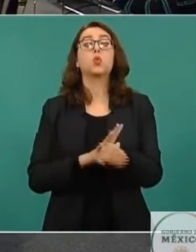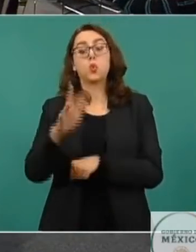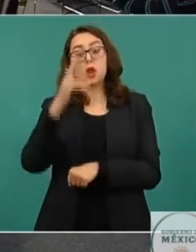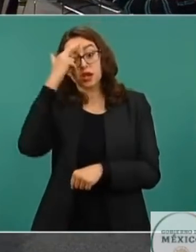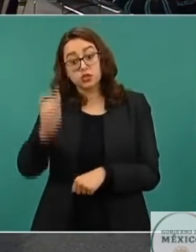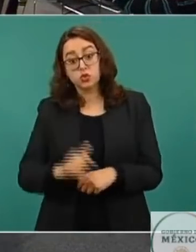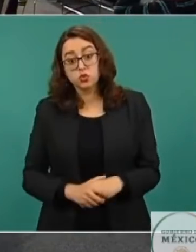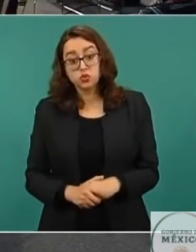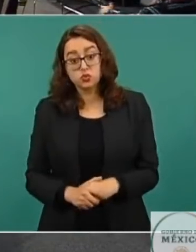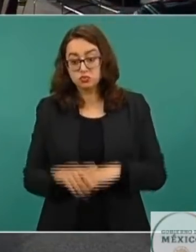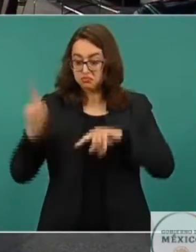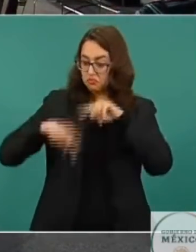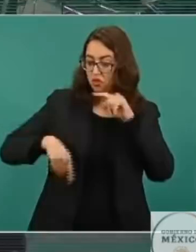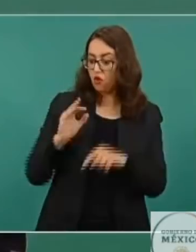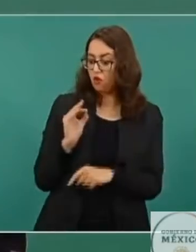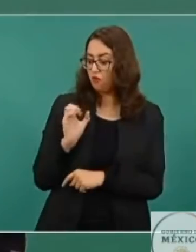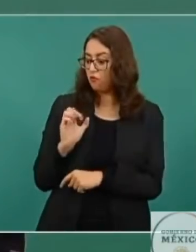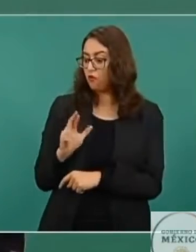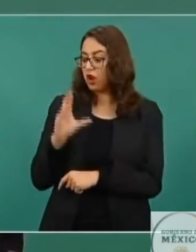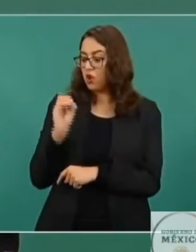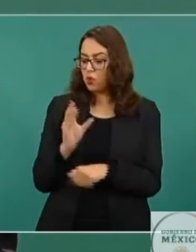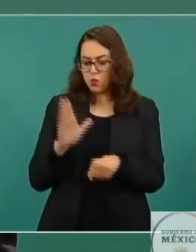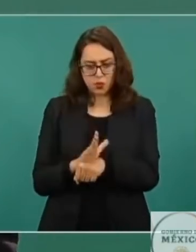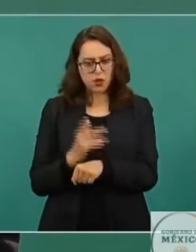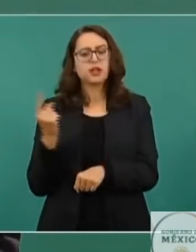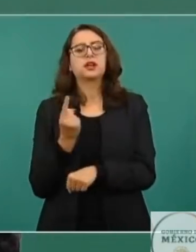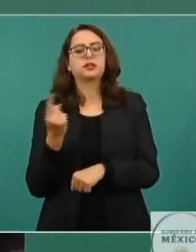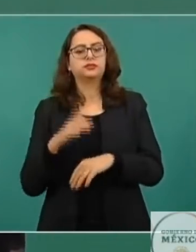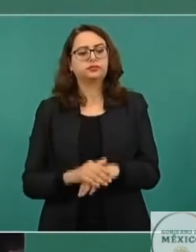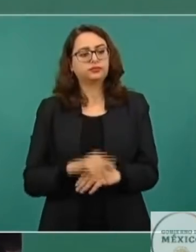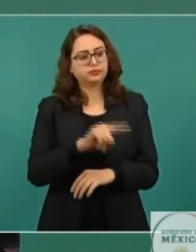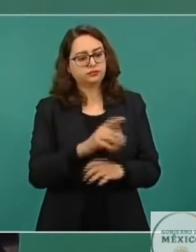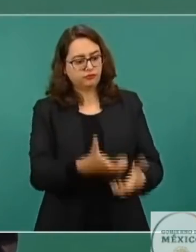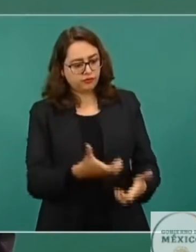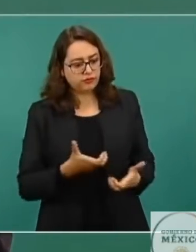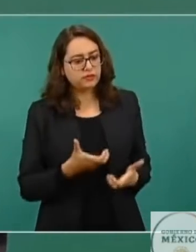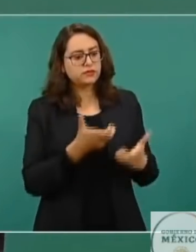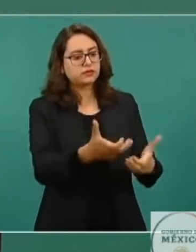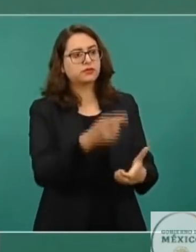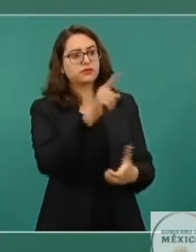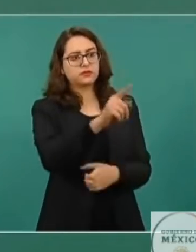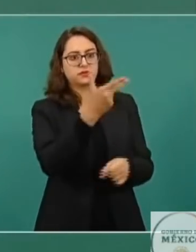yo violado un amparo al construir un camino para comunicar a un hospital.